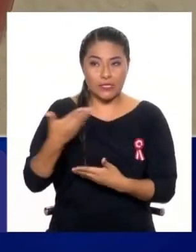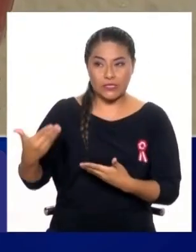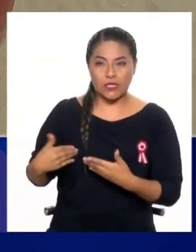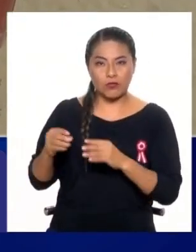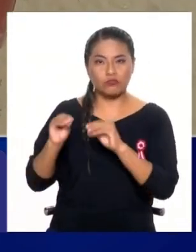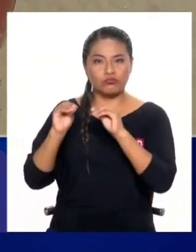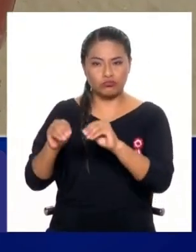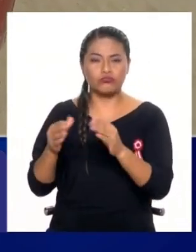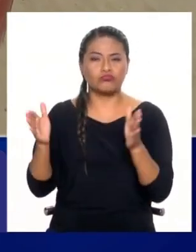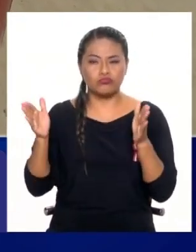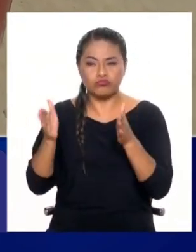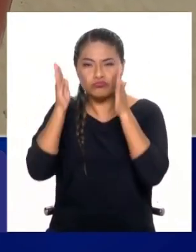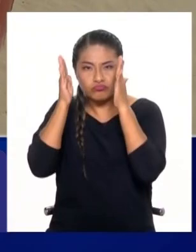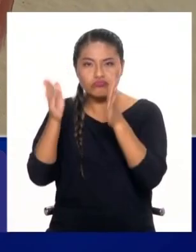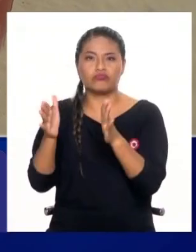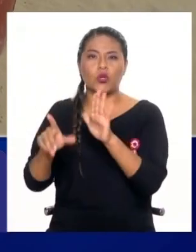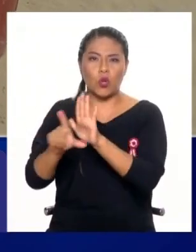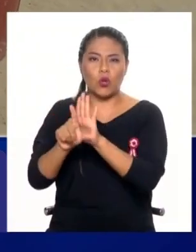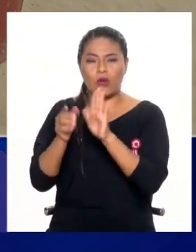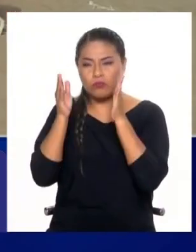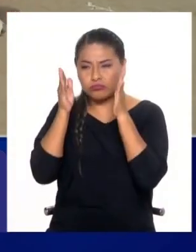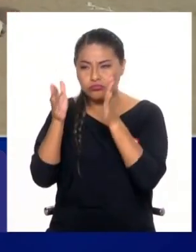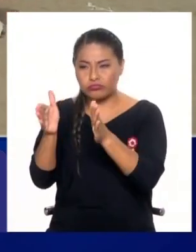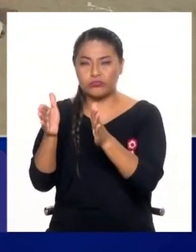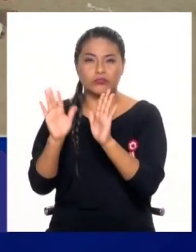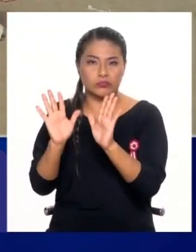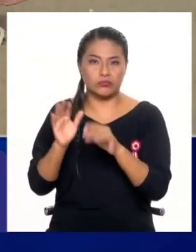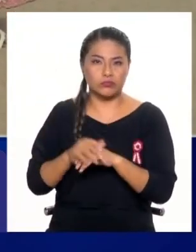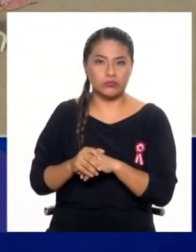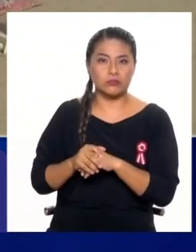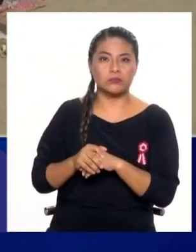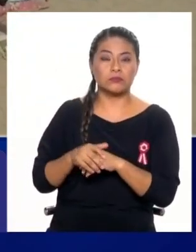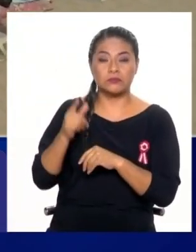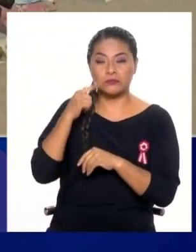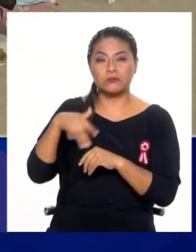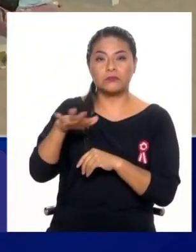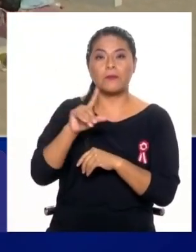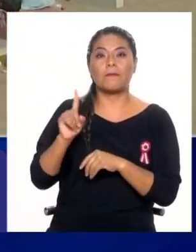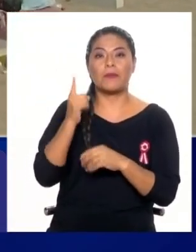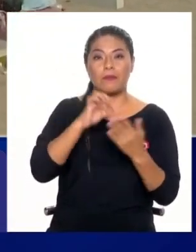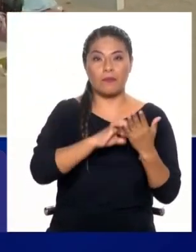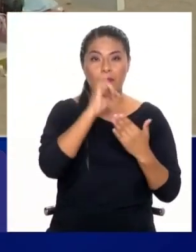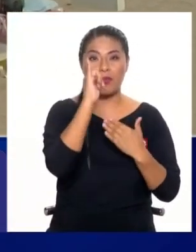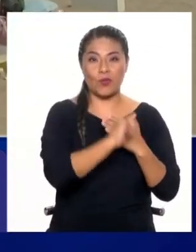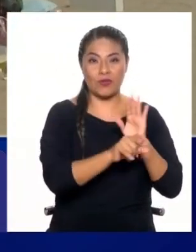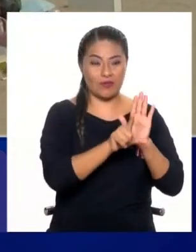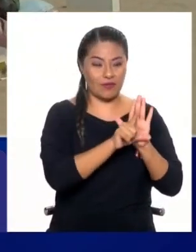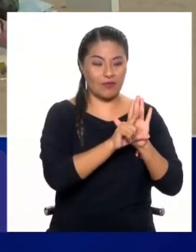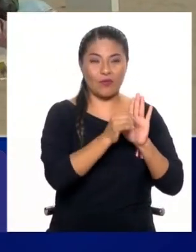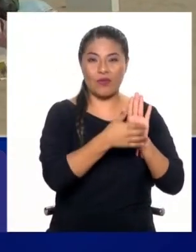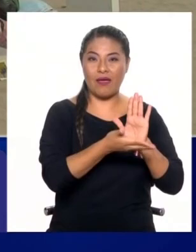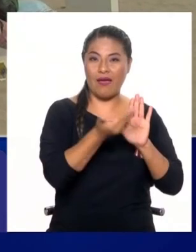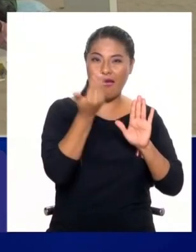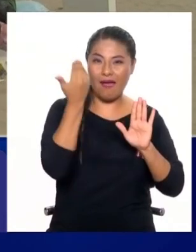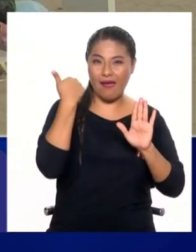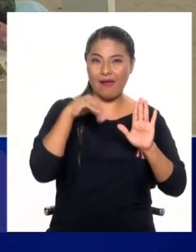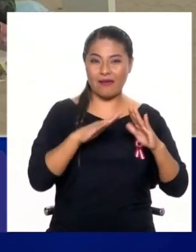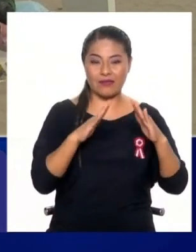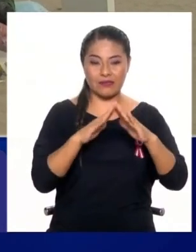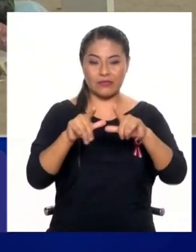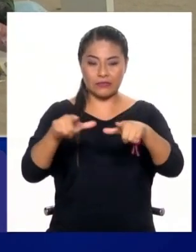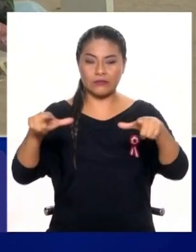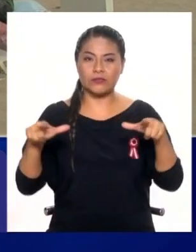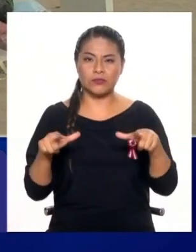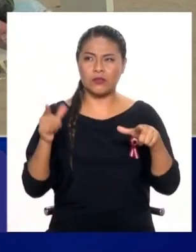los sectores formales. Te hablo desde los 40, desde la Recuperación de la Vivienda, el primer gran proyecto urbanístico, la Unidad de Sinal 3,